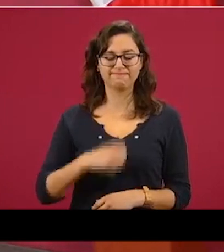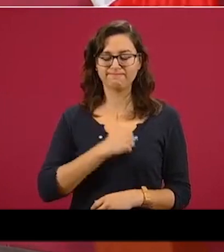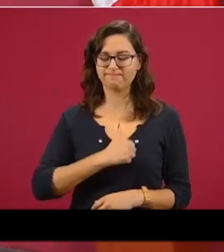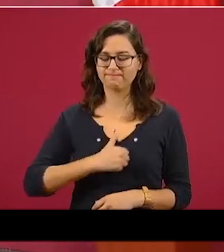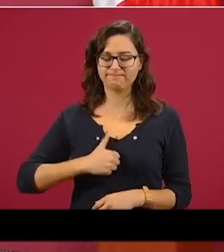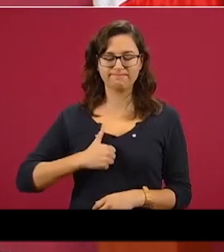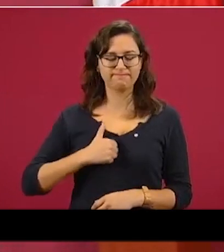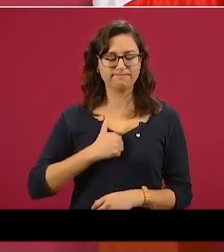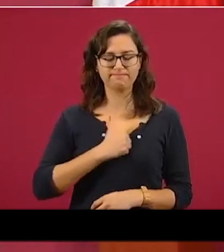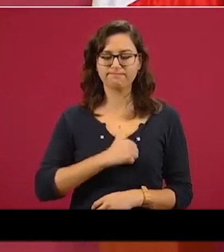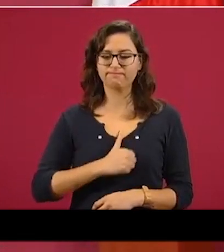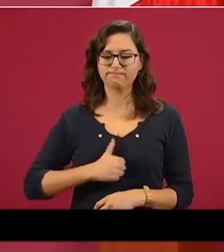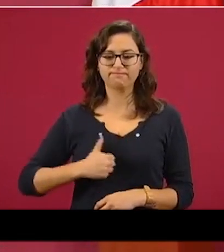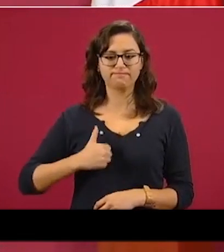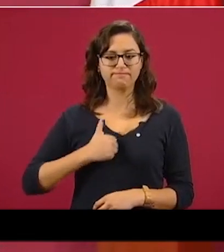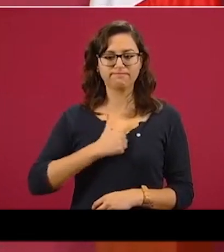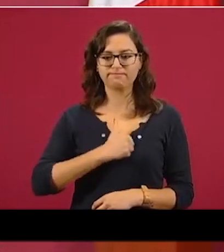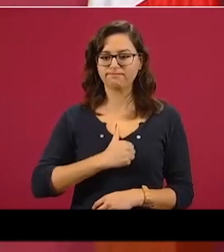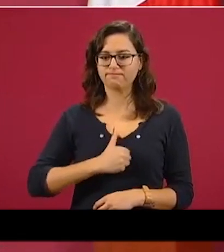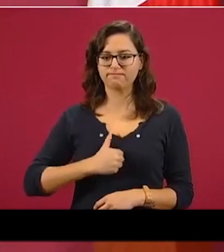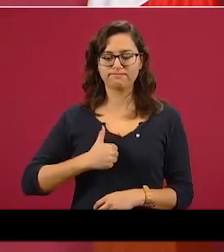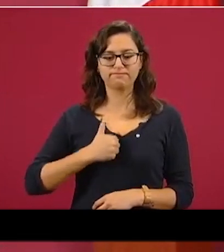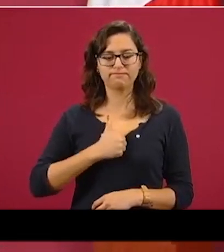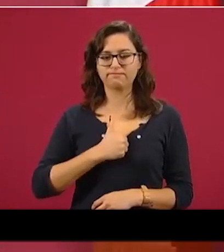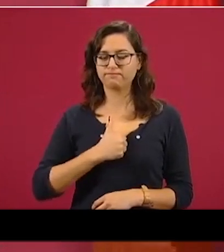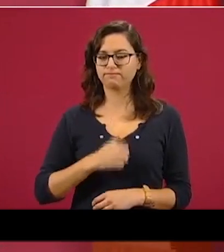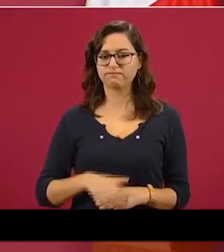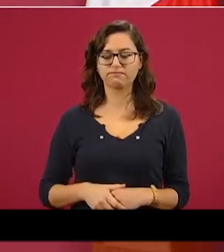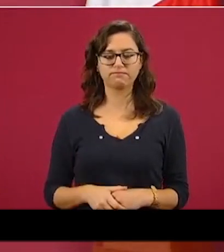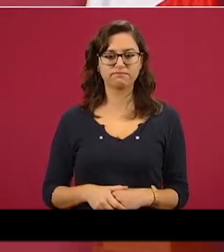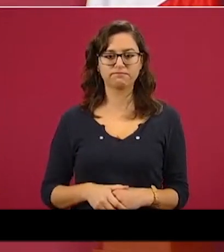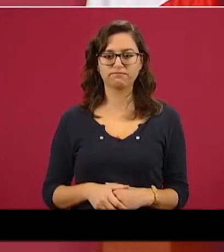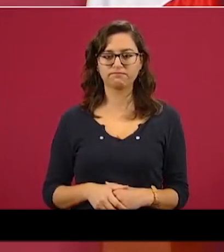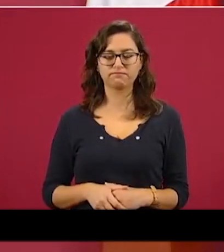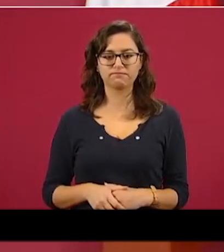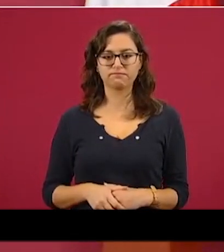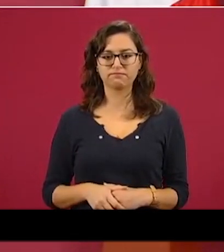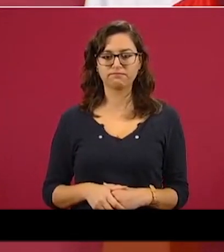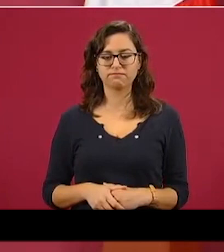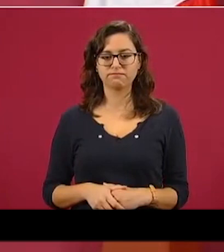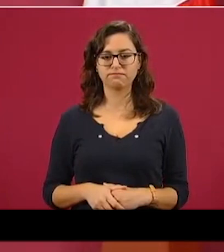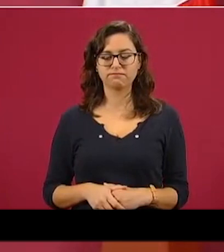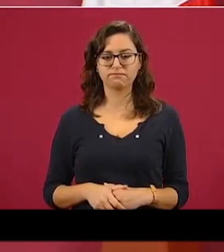el que un